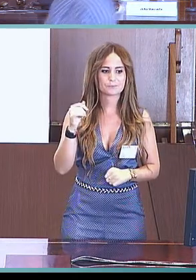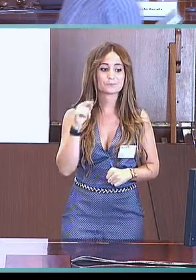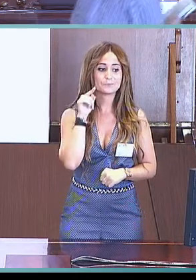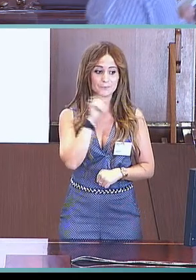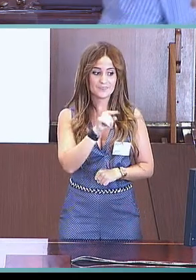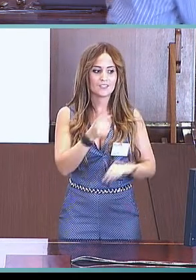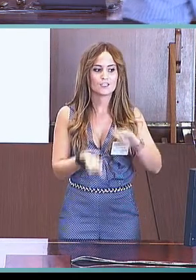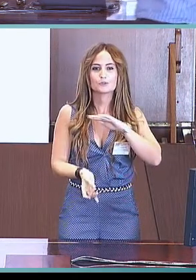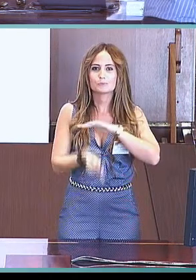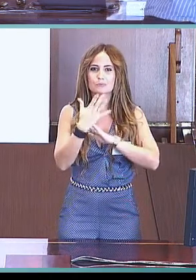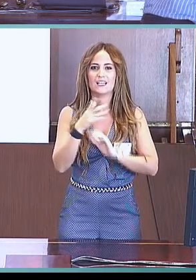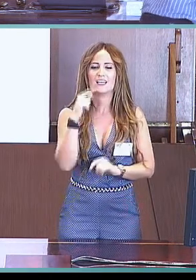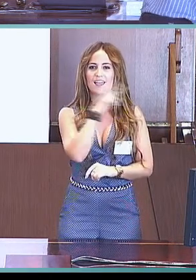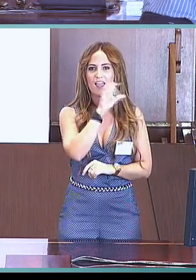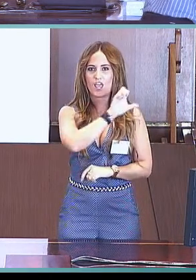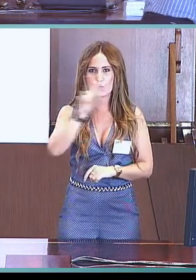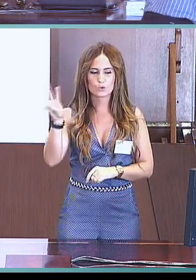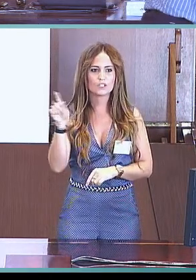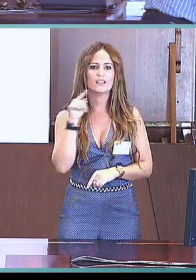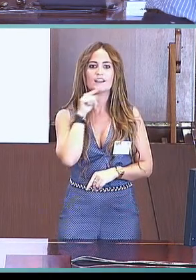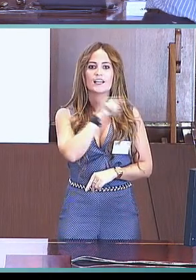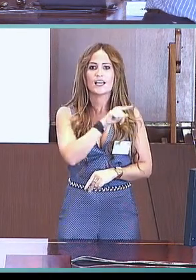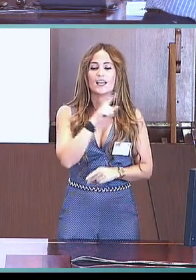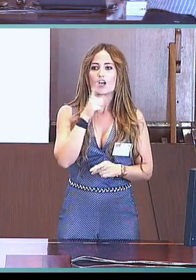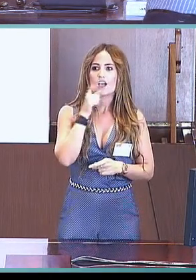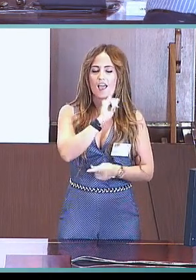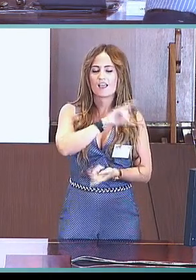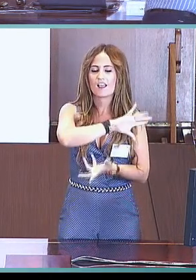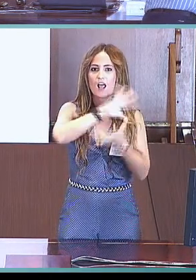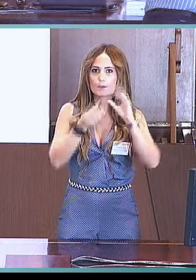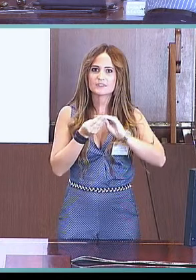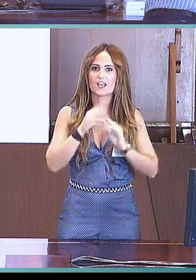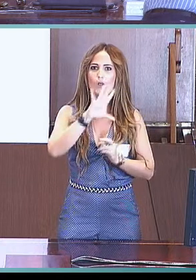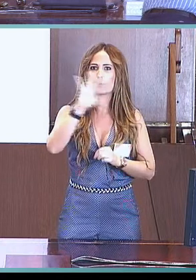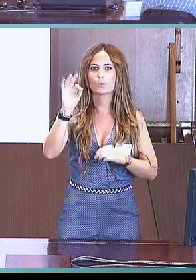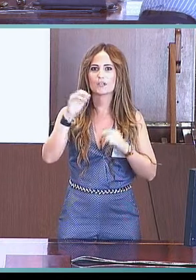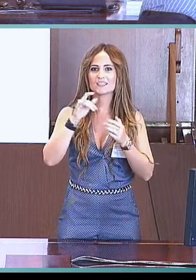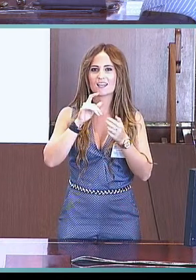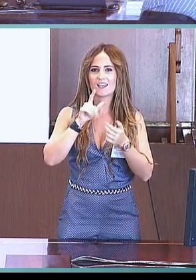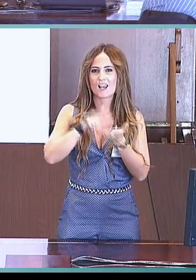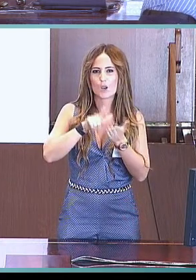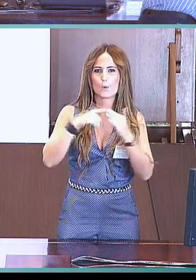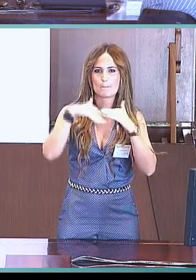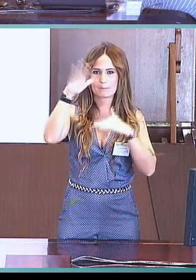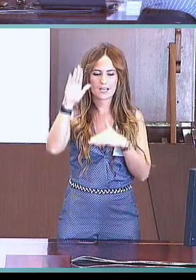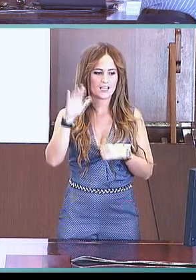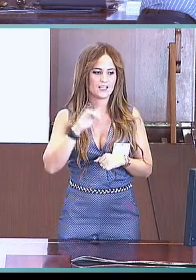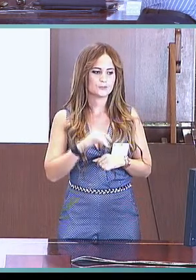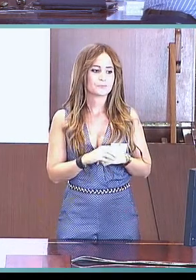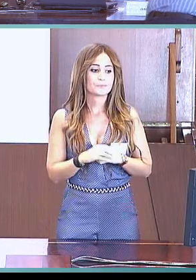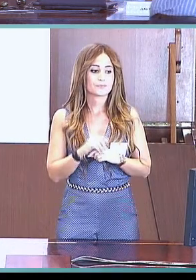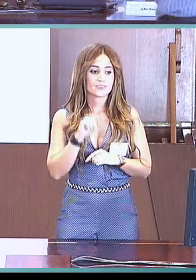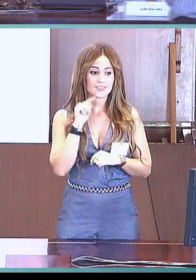encontramos instrumentos y uno de ellos es el inventario del desarrollo comunicativo conocido como ACDI de